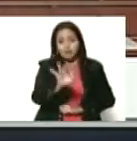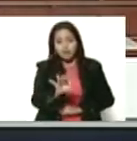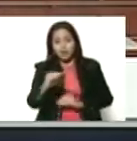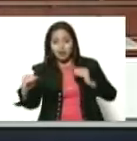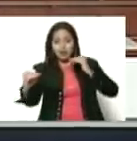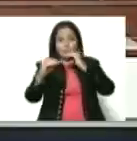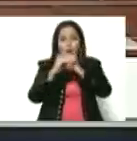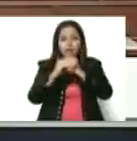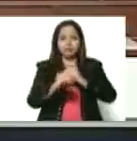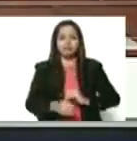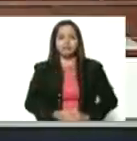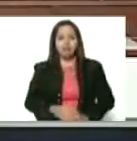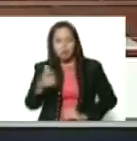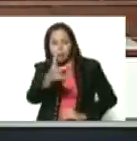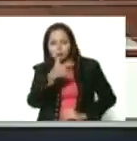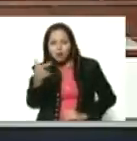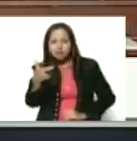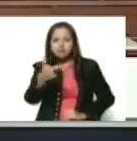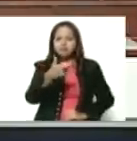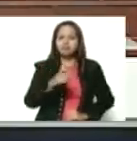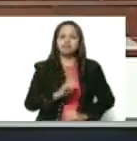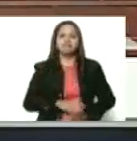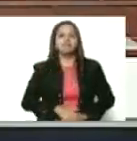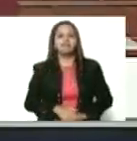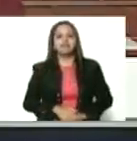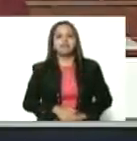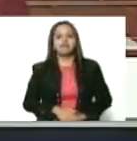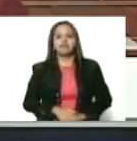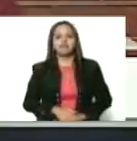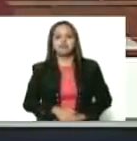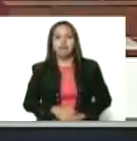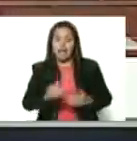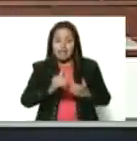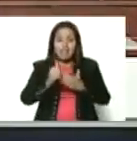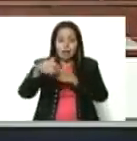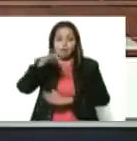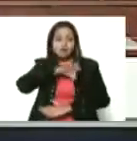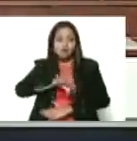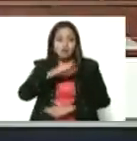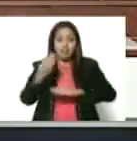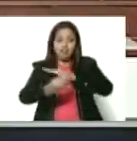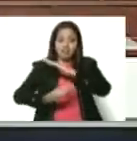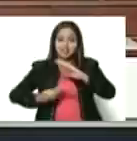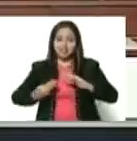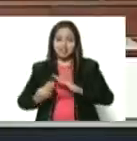Por lo menos no lo estamos buscando. Ya a nivel del liderazgo social de base